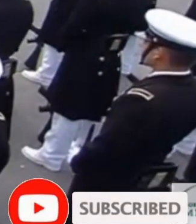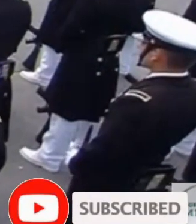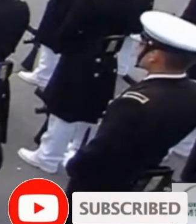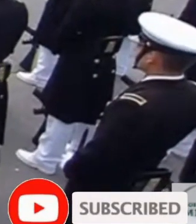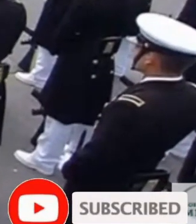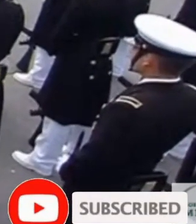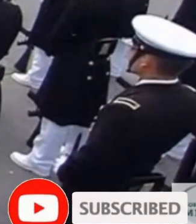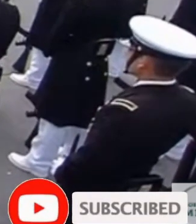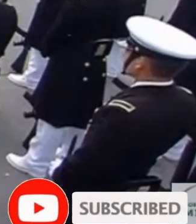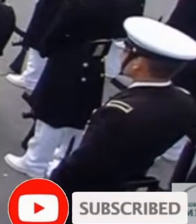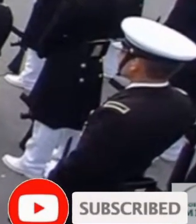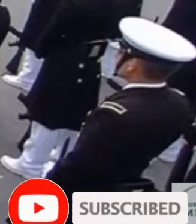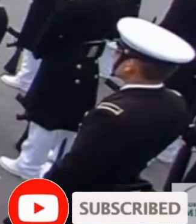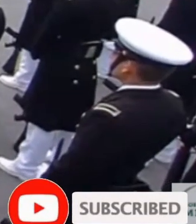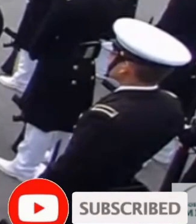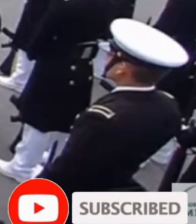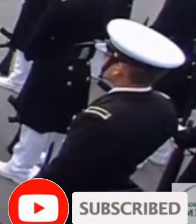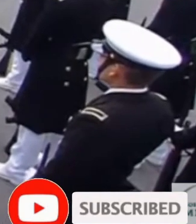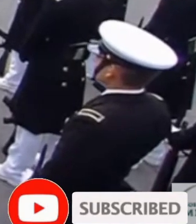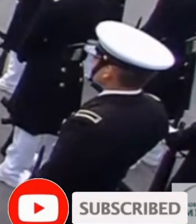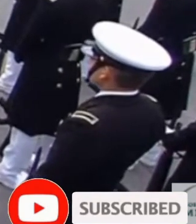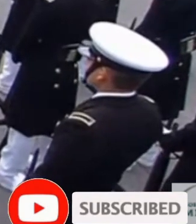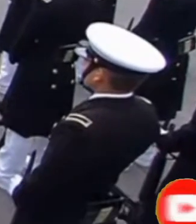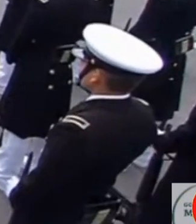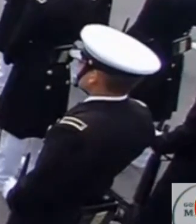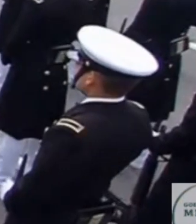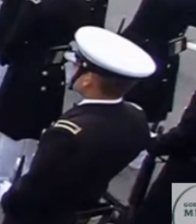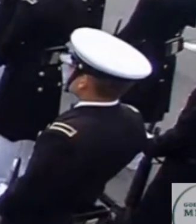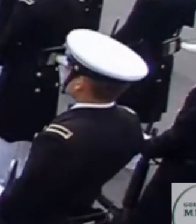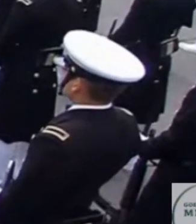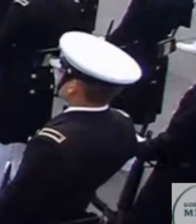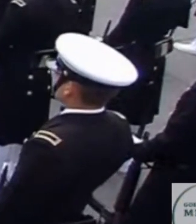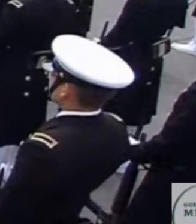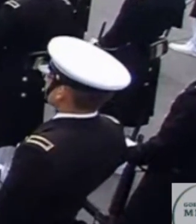mexicanos, integrantes de las Fuerzas Armadas,